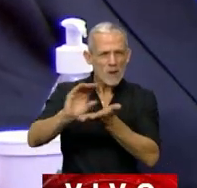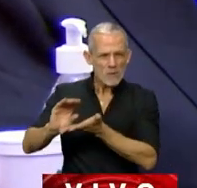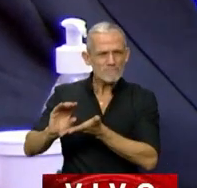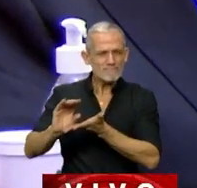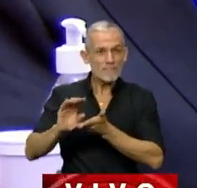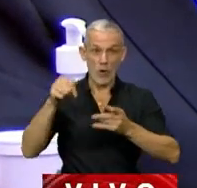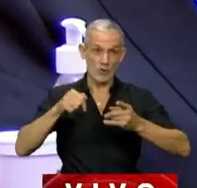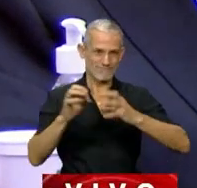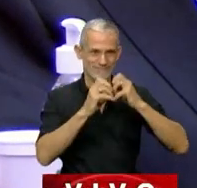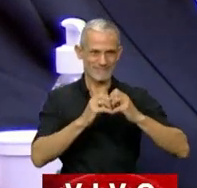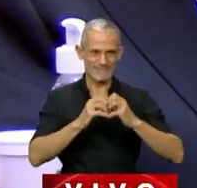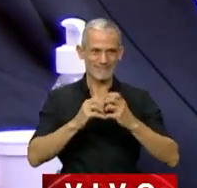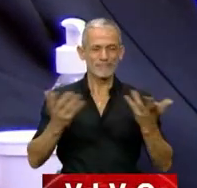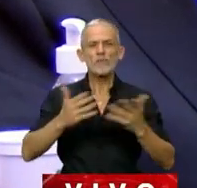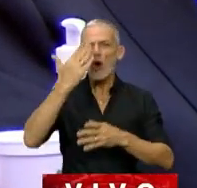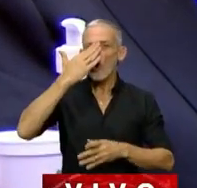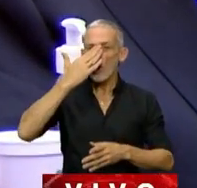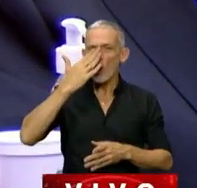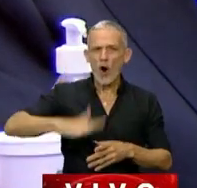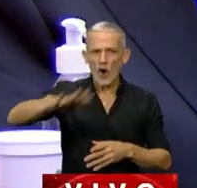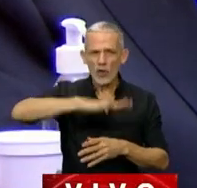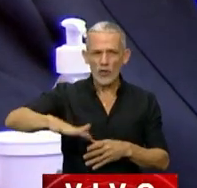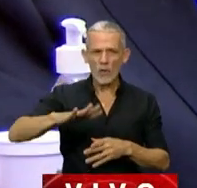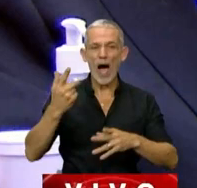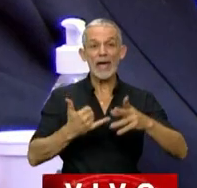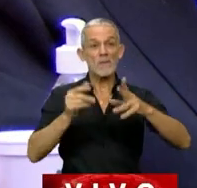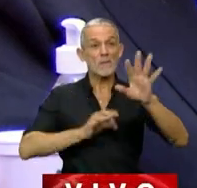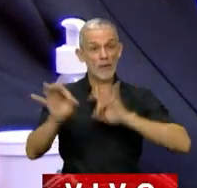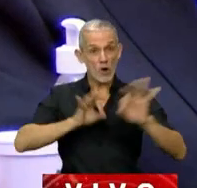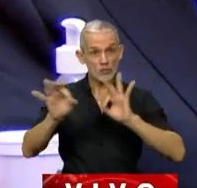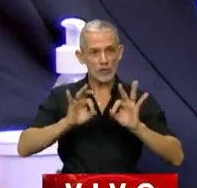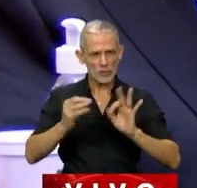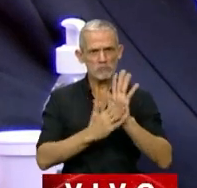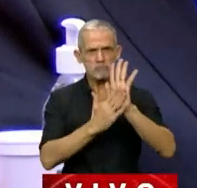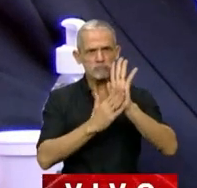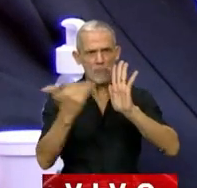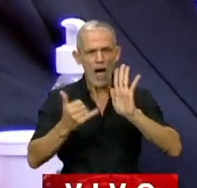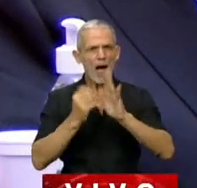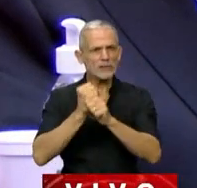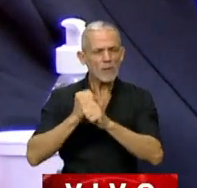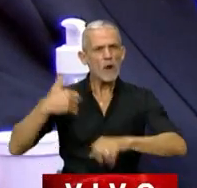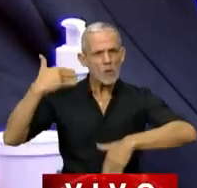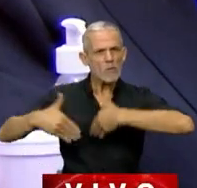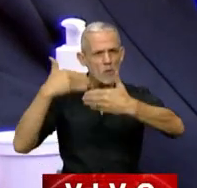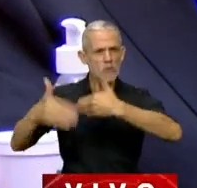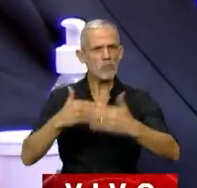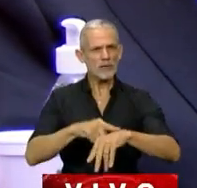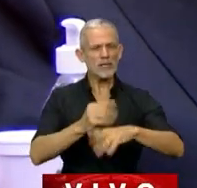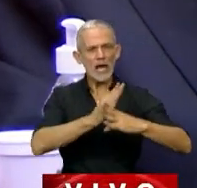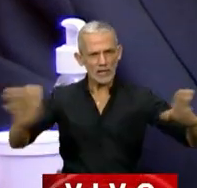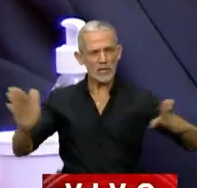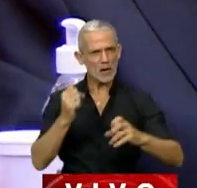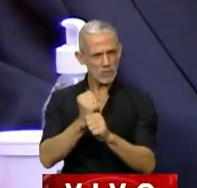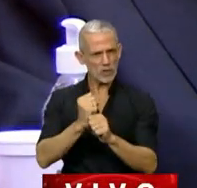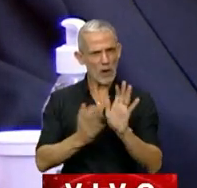tratando hoy, Córdoba tiene proyectos para demostrar el trabajo que se vinieron haciendo durante todo este tiempo.